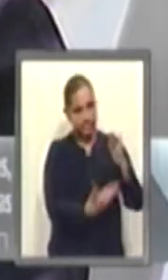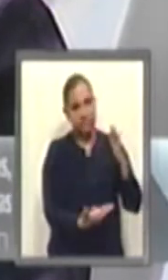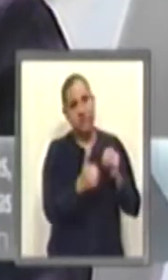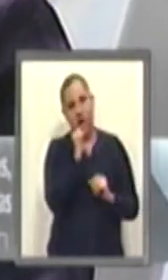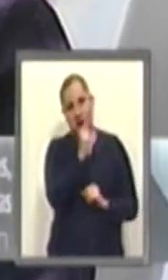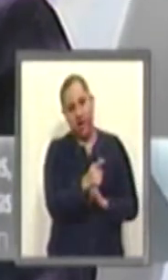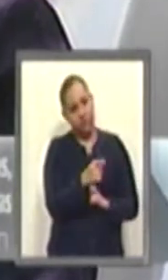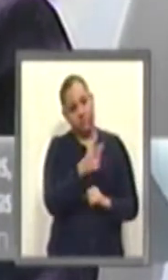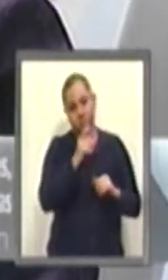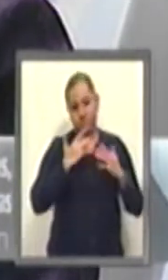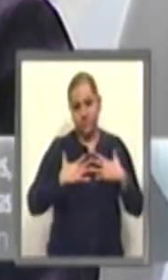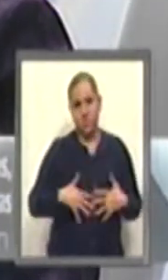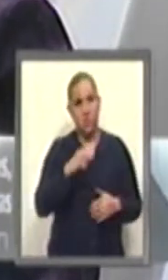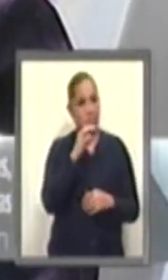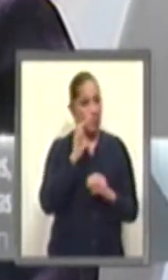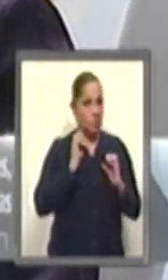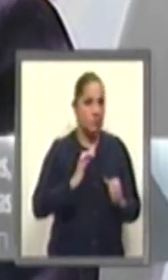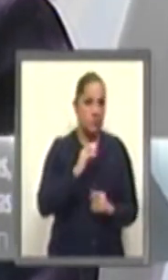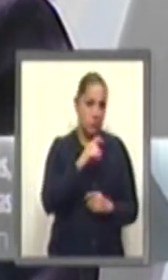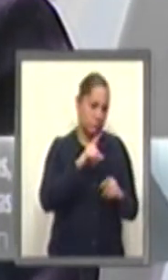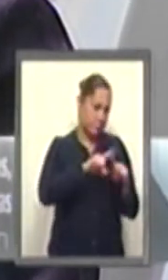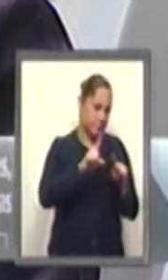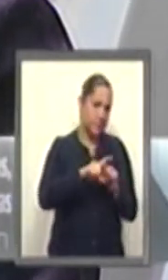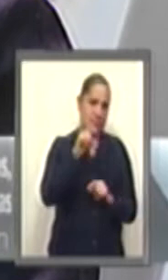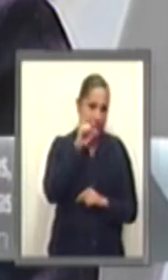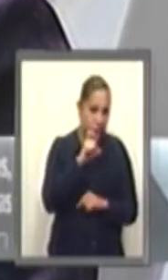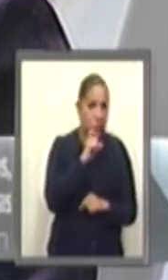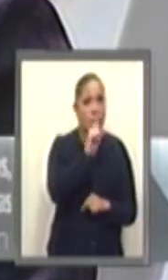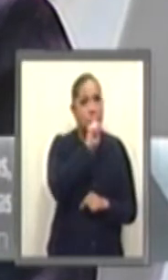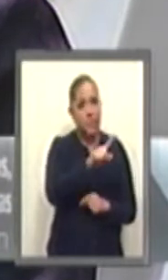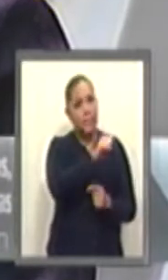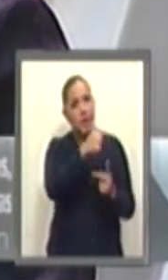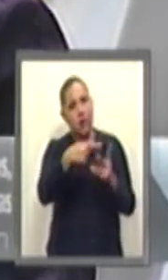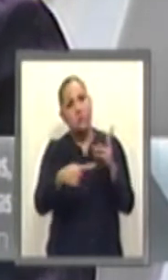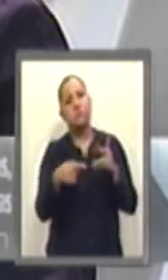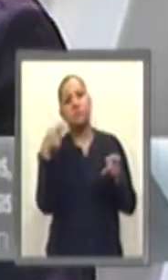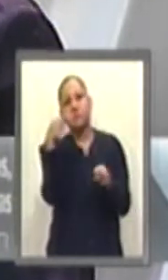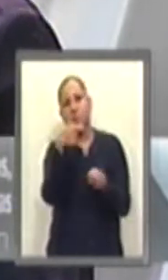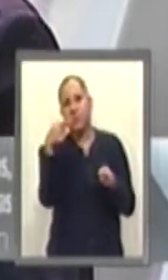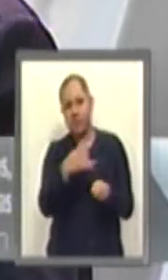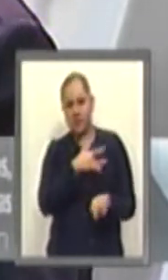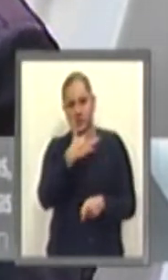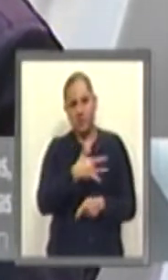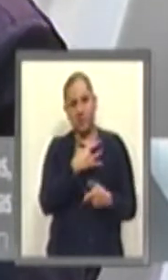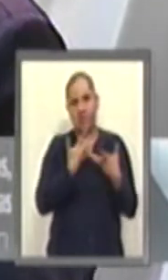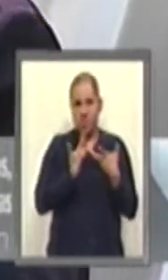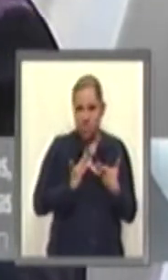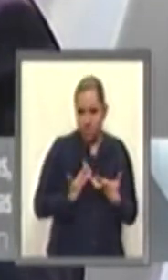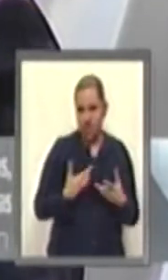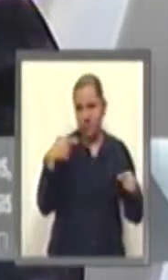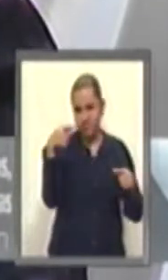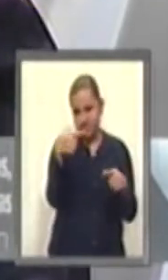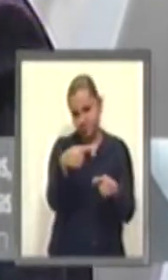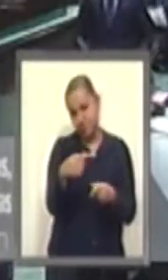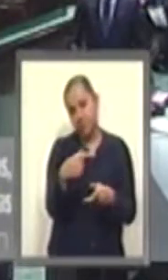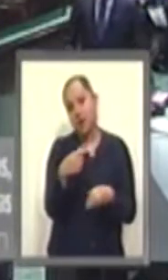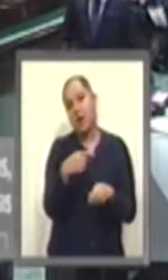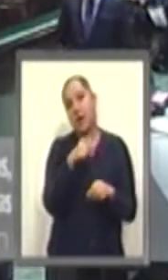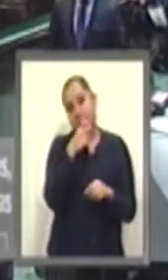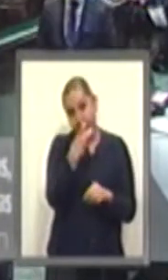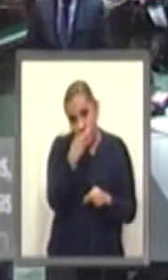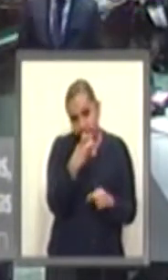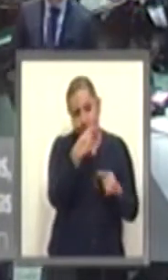un dieciséis punto seis por ciento por violencia emocional, lo que lleva a una categoría, categórica